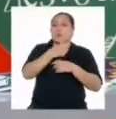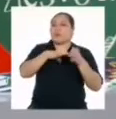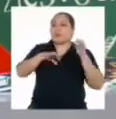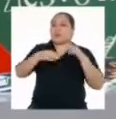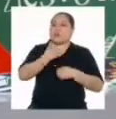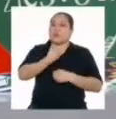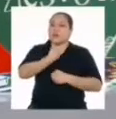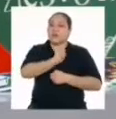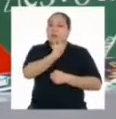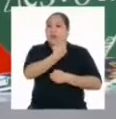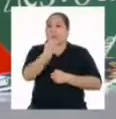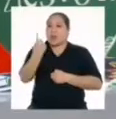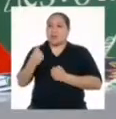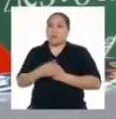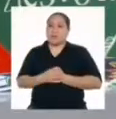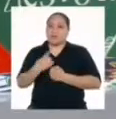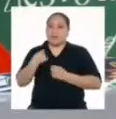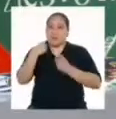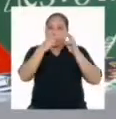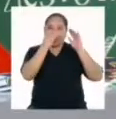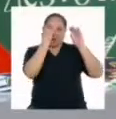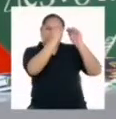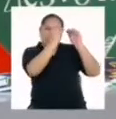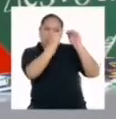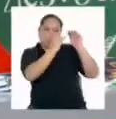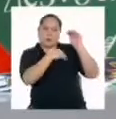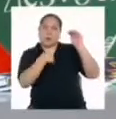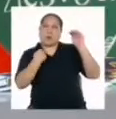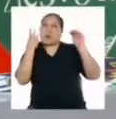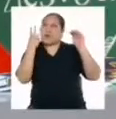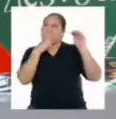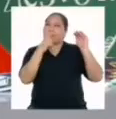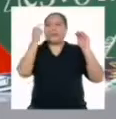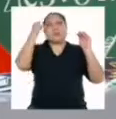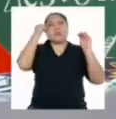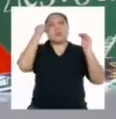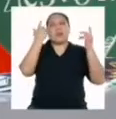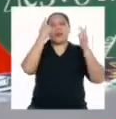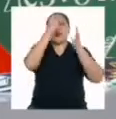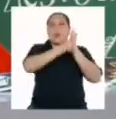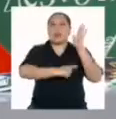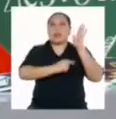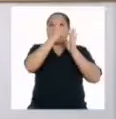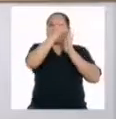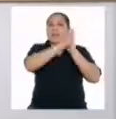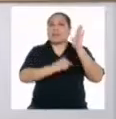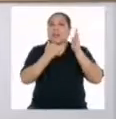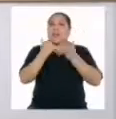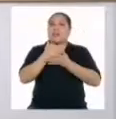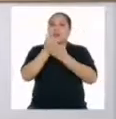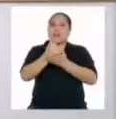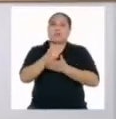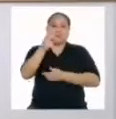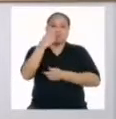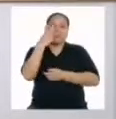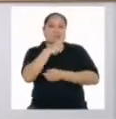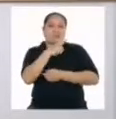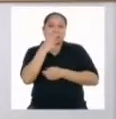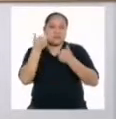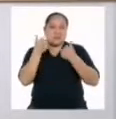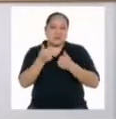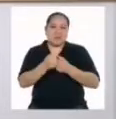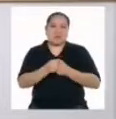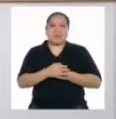y nosotros. Es más, hasta vi que había viñetas, lo que me hace pensar que puede contener una lista de beneficios. Eres muy